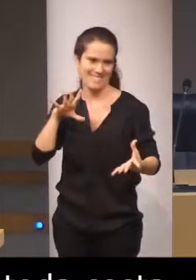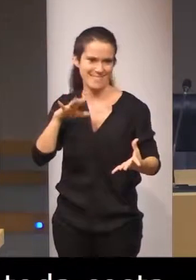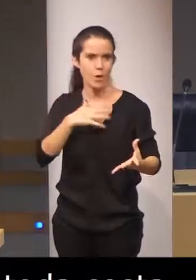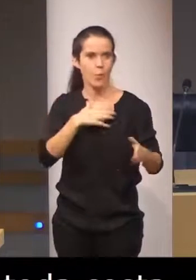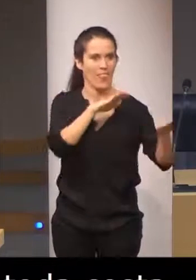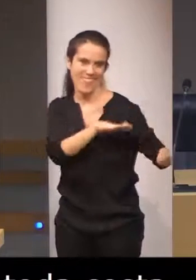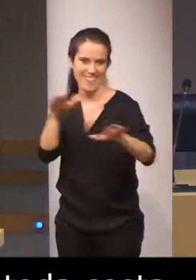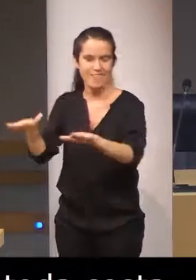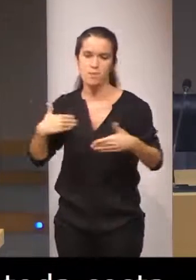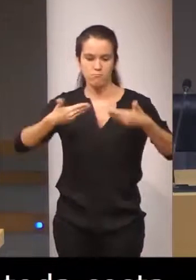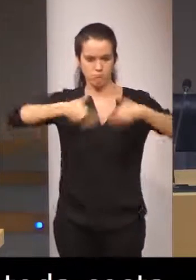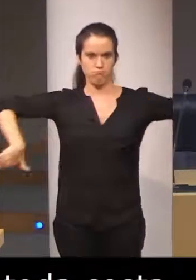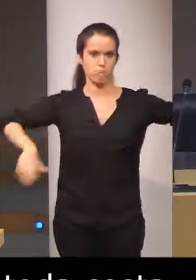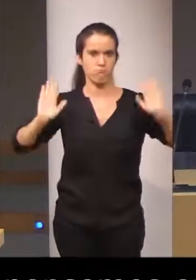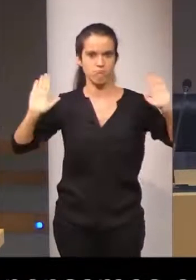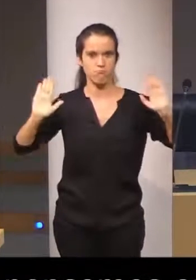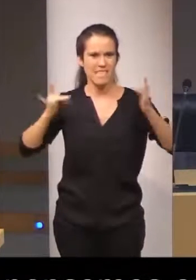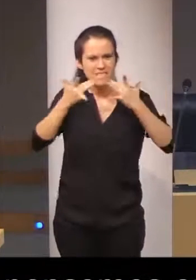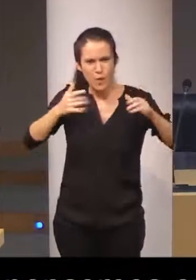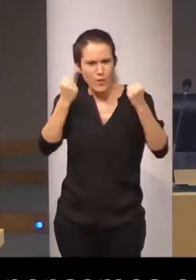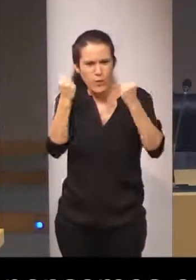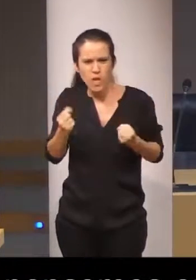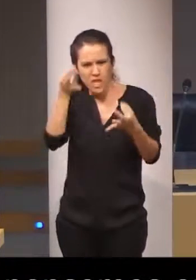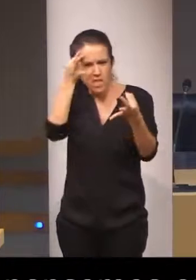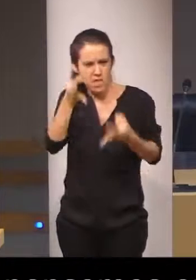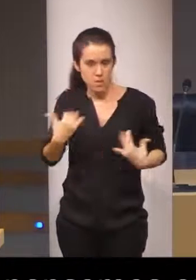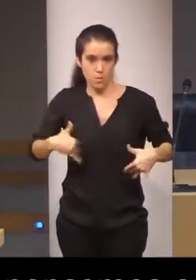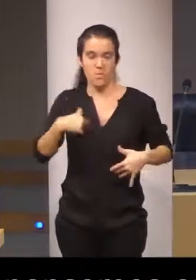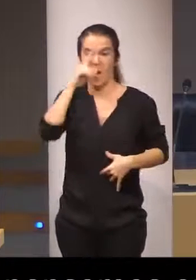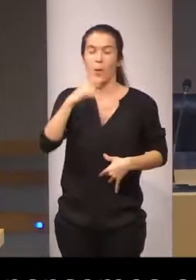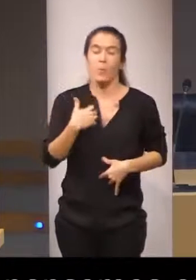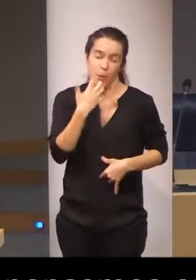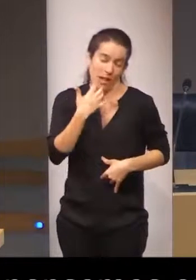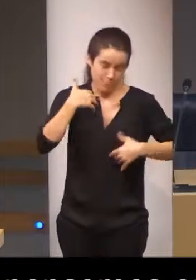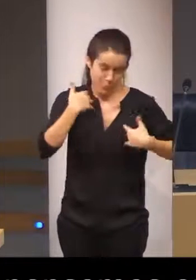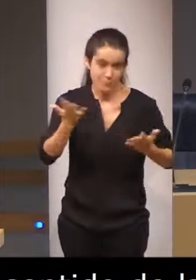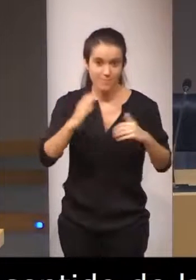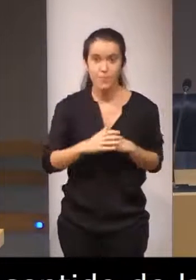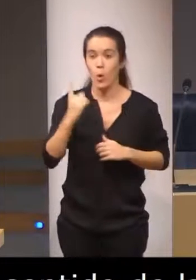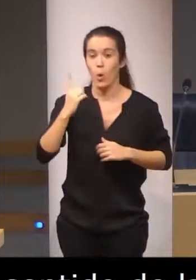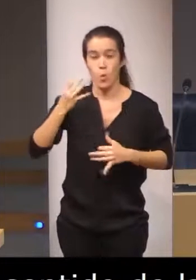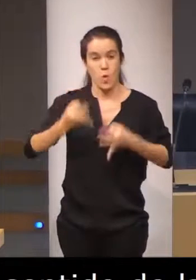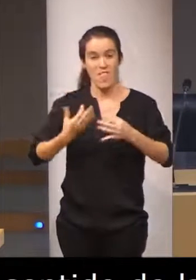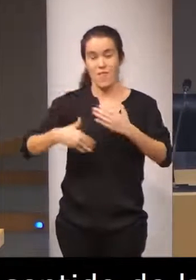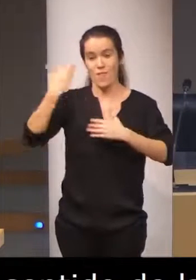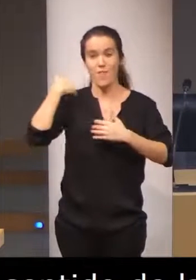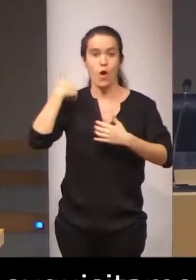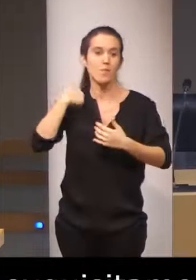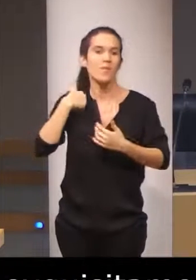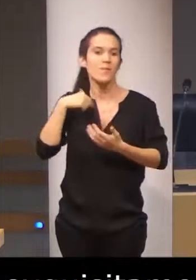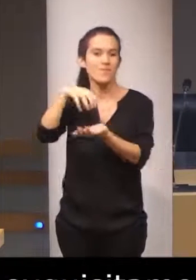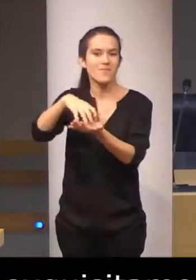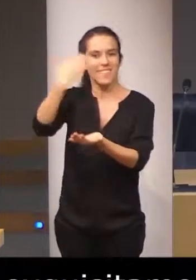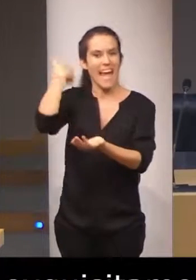Debe ser tan exquisitamente neutral que yo recuerdo, por ejemplo, en un juicio en el juzgado de lo social,